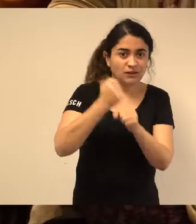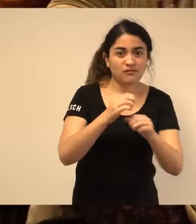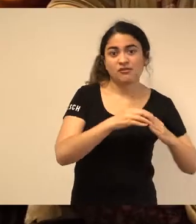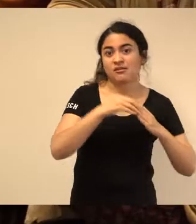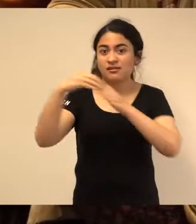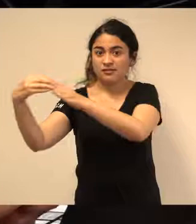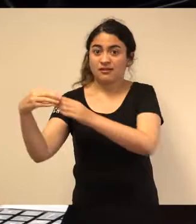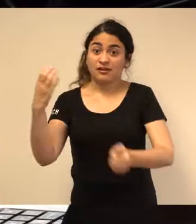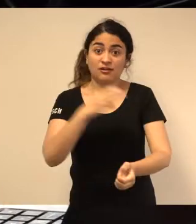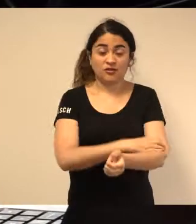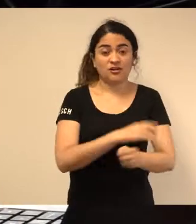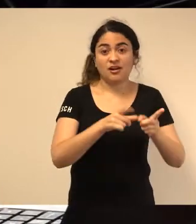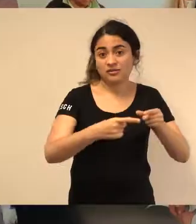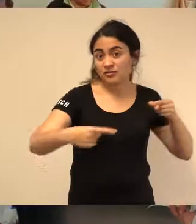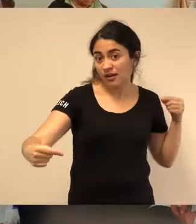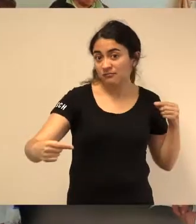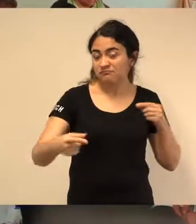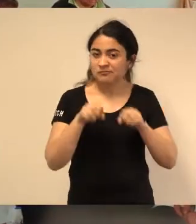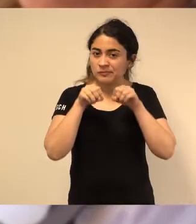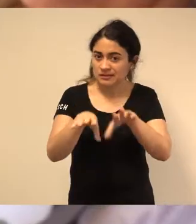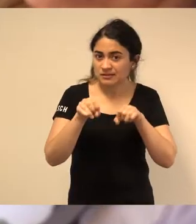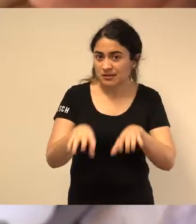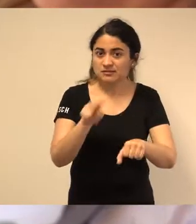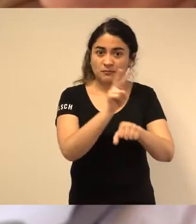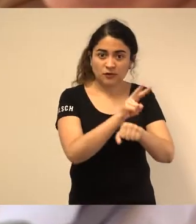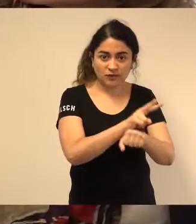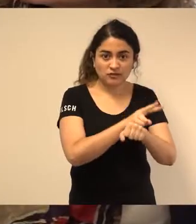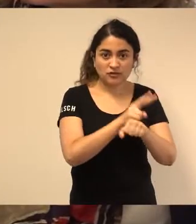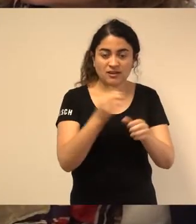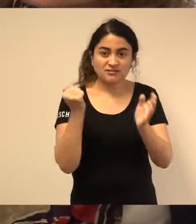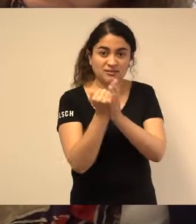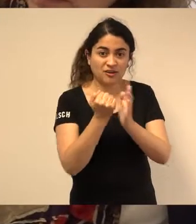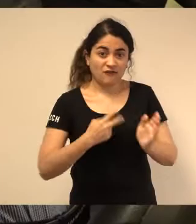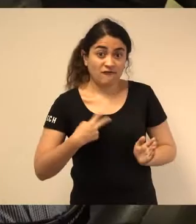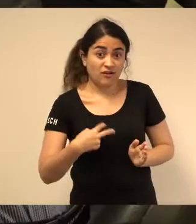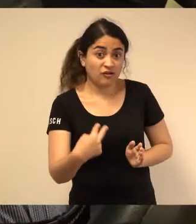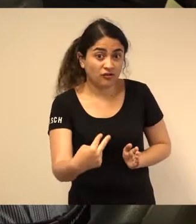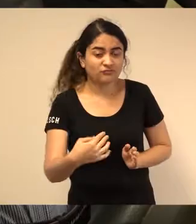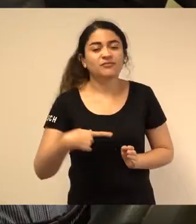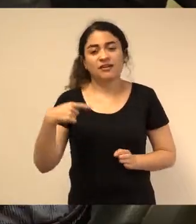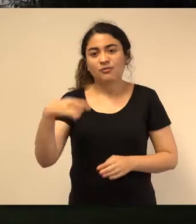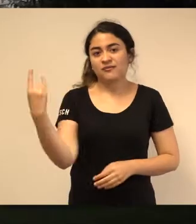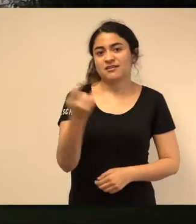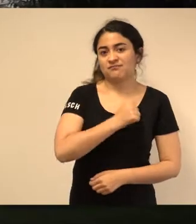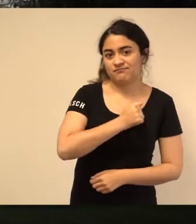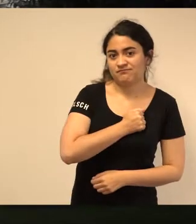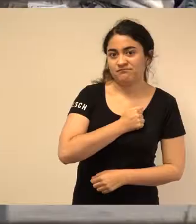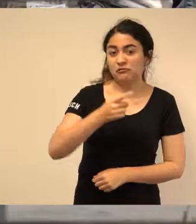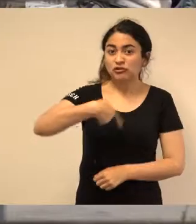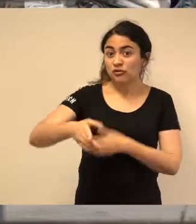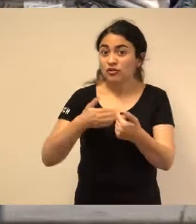es líder a nivel regional y nacional en la formación de profesores bajo el sello valórico de la PUCB. Estamos